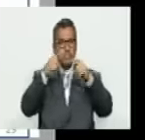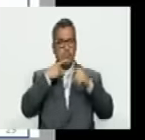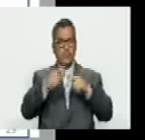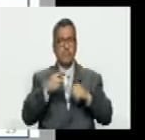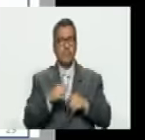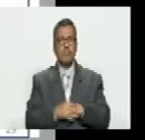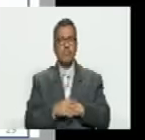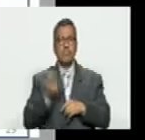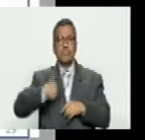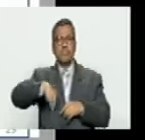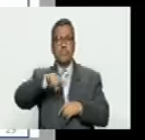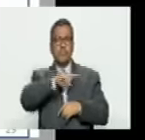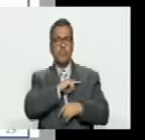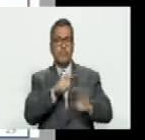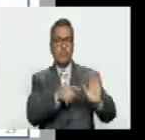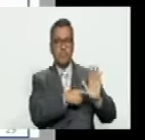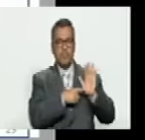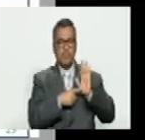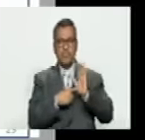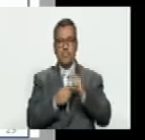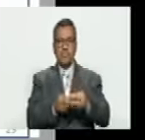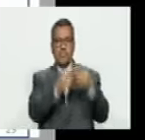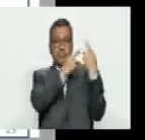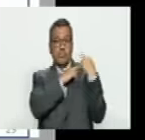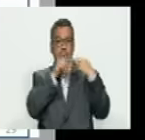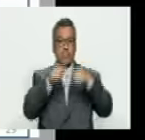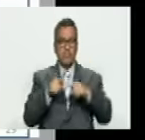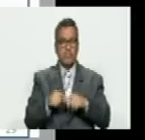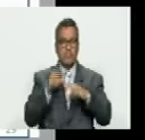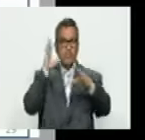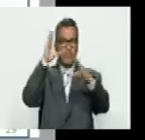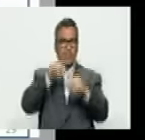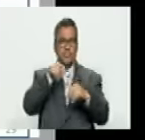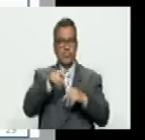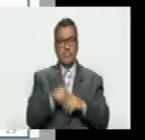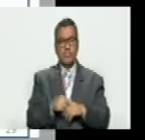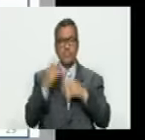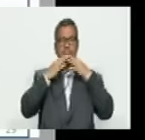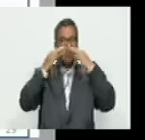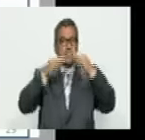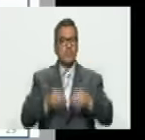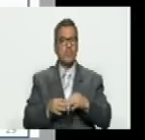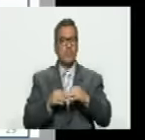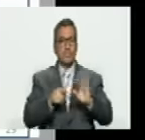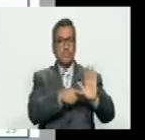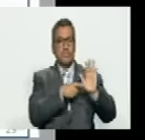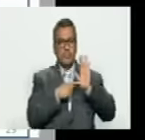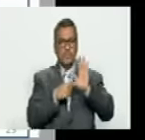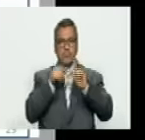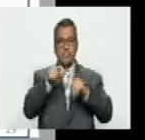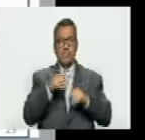ellos nosotros le metimos la carga al modelo y nos dio resultados que sin duda demuestra que